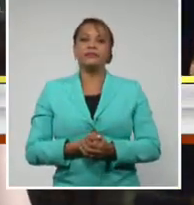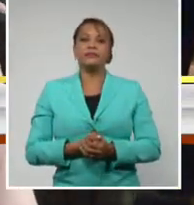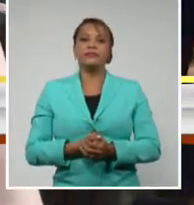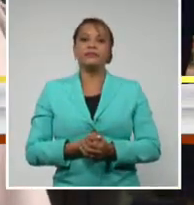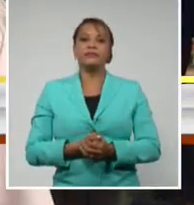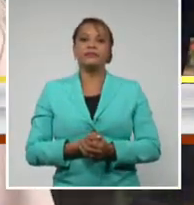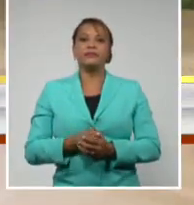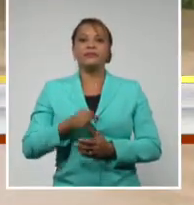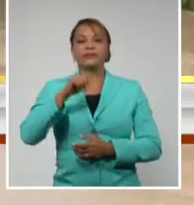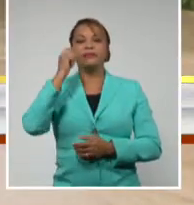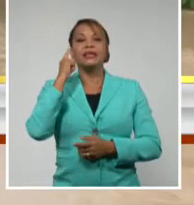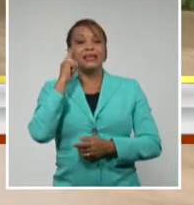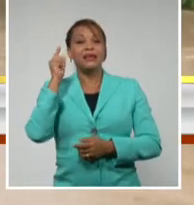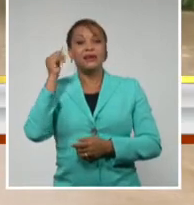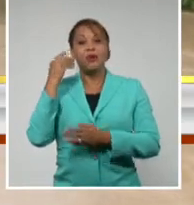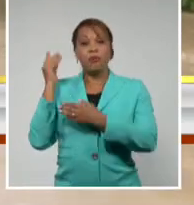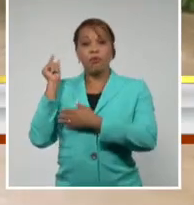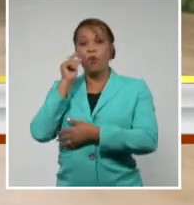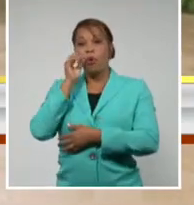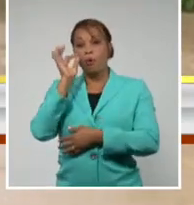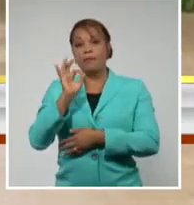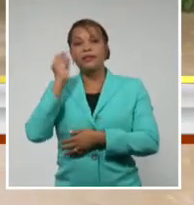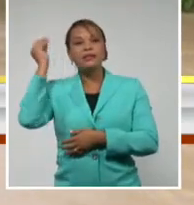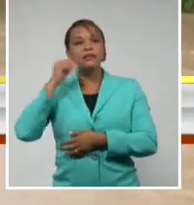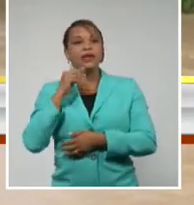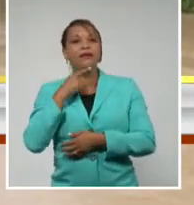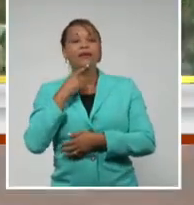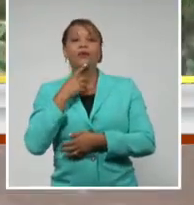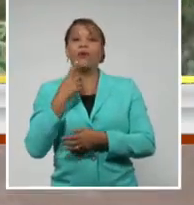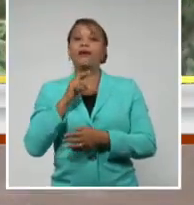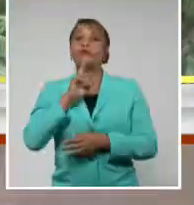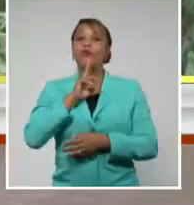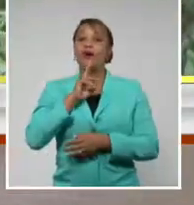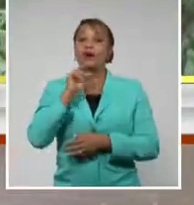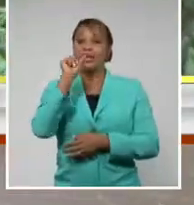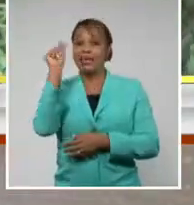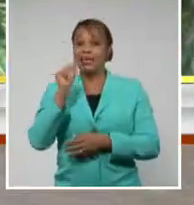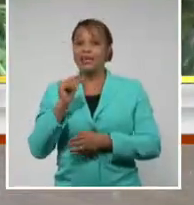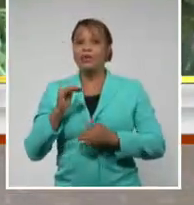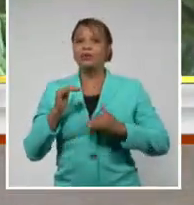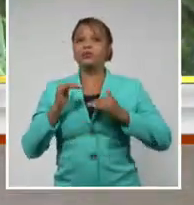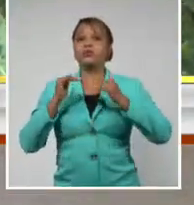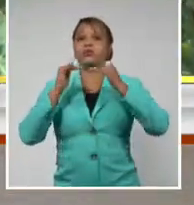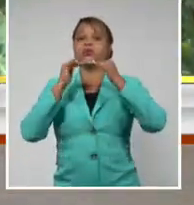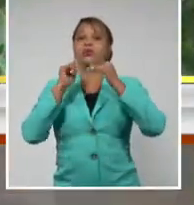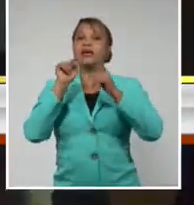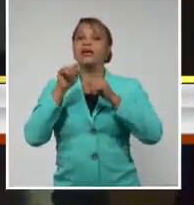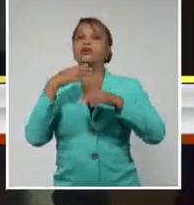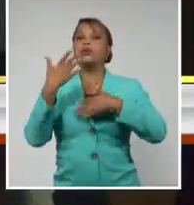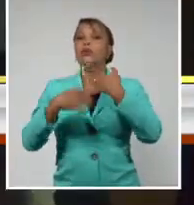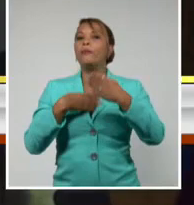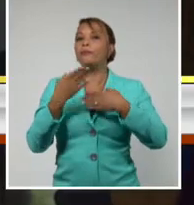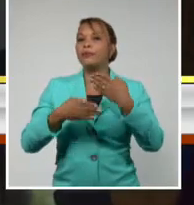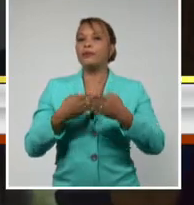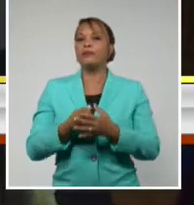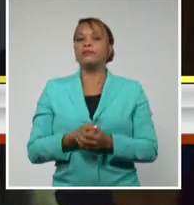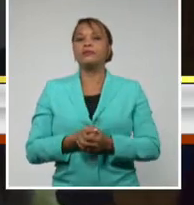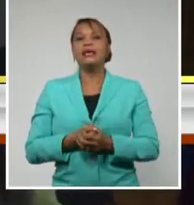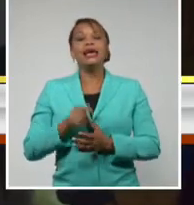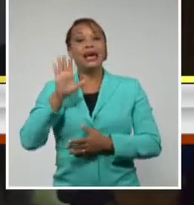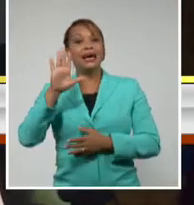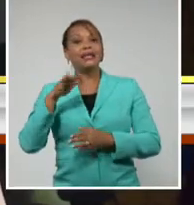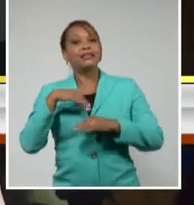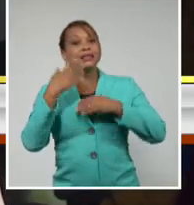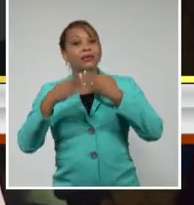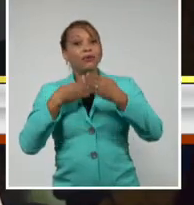Santana es de los que bien saben este poblado cuando la crecida del río puede ser un problema A las 5 fue que yo fui a darle